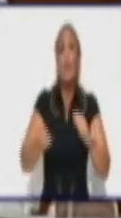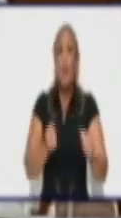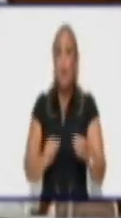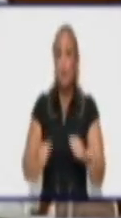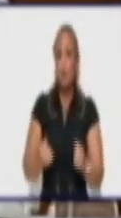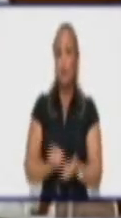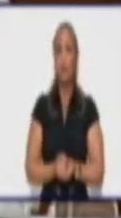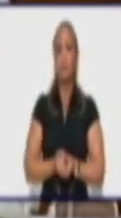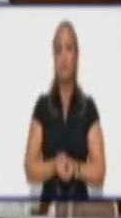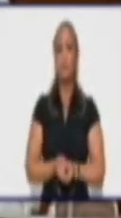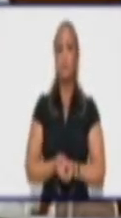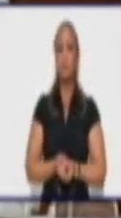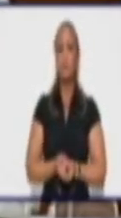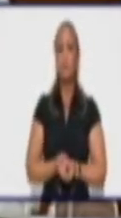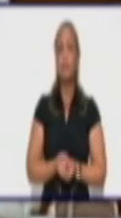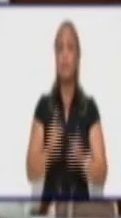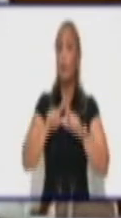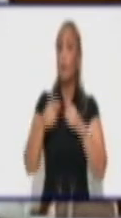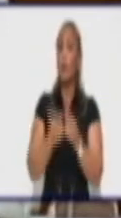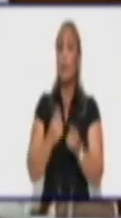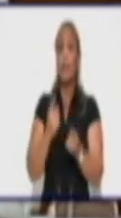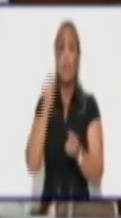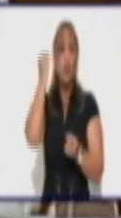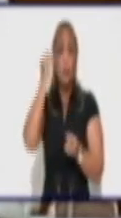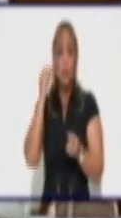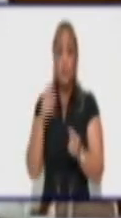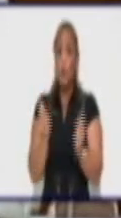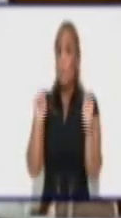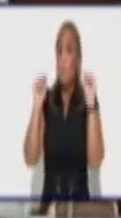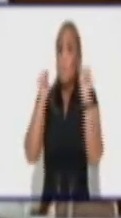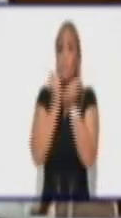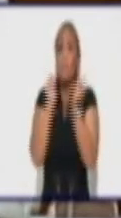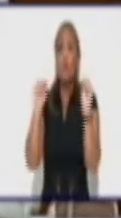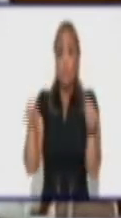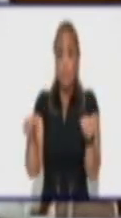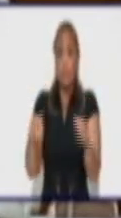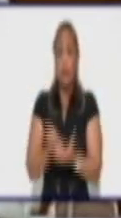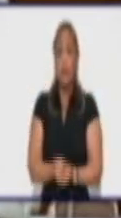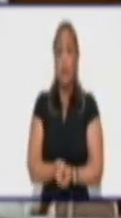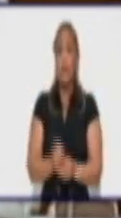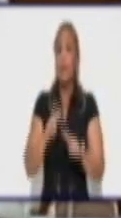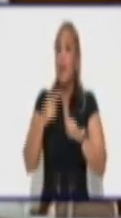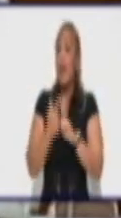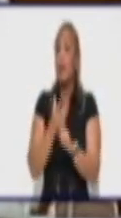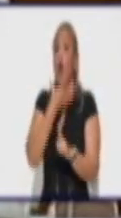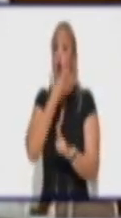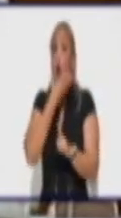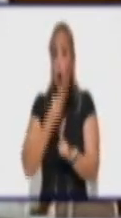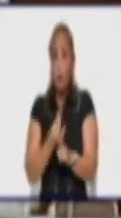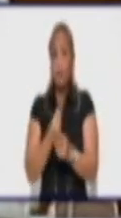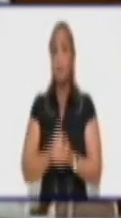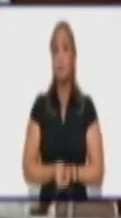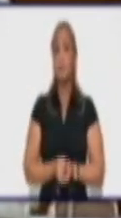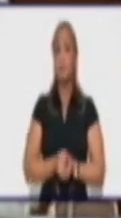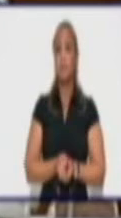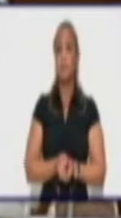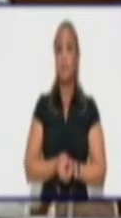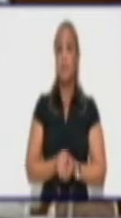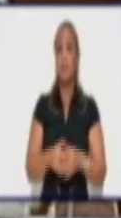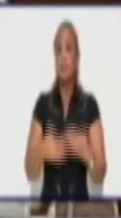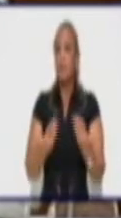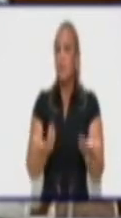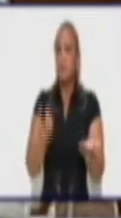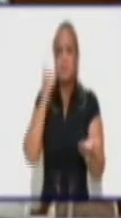porque no creo posible que haya jóvenes desorientados